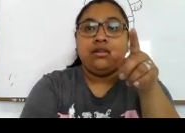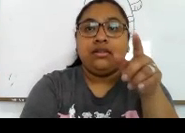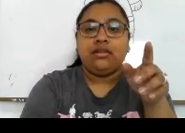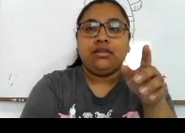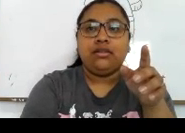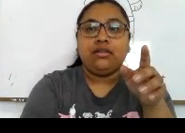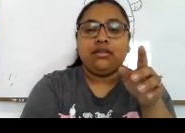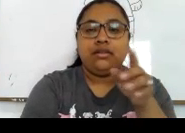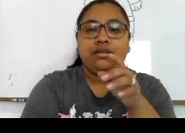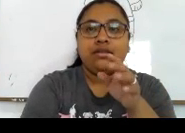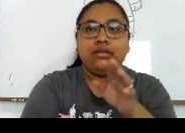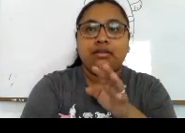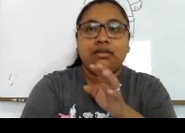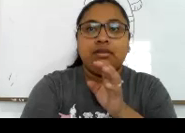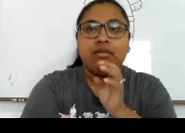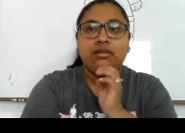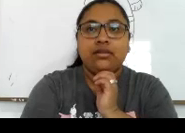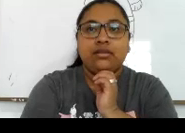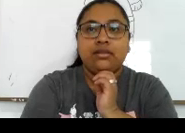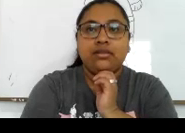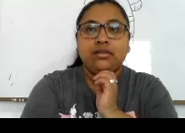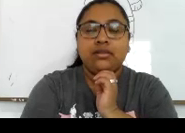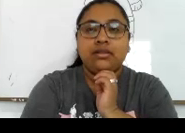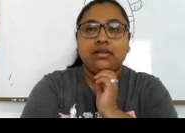si tocan La punta Reconocen Que es un lápiz